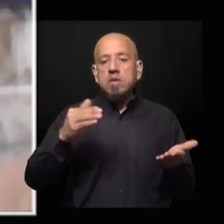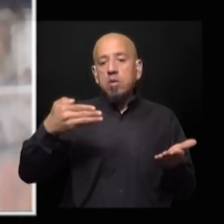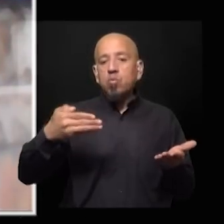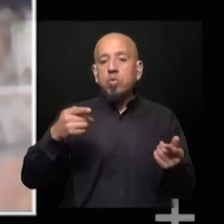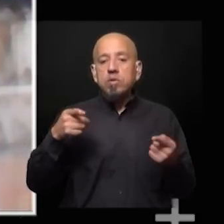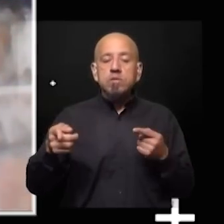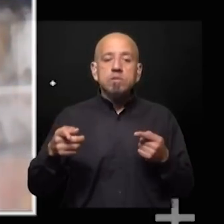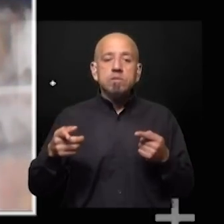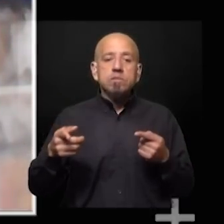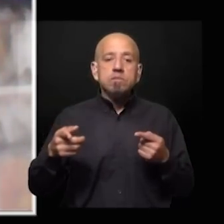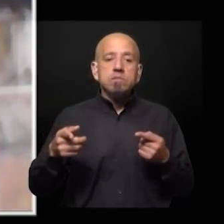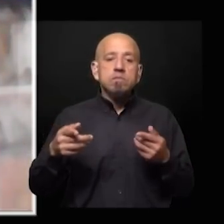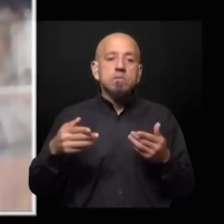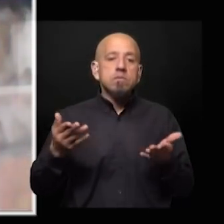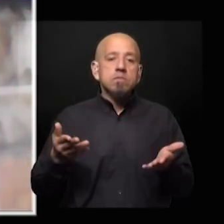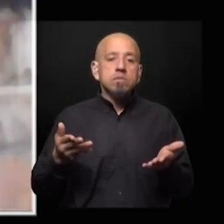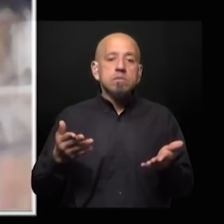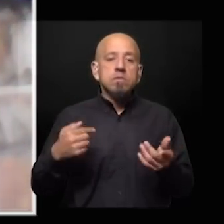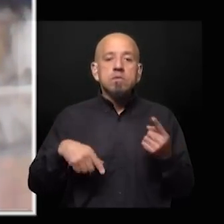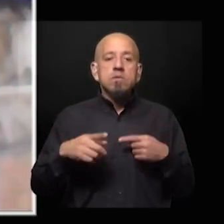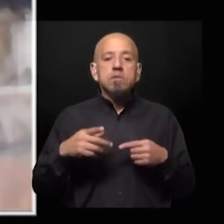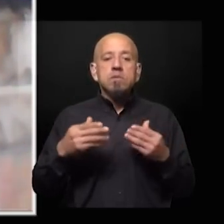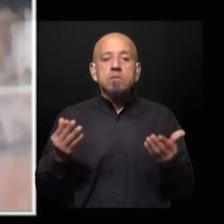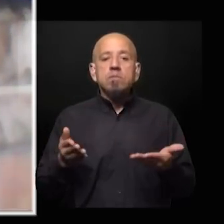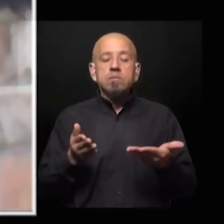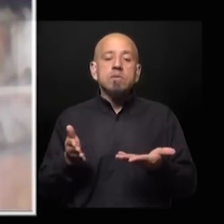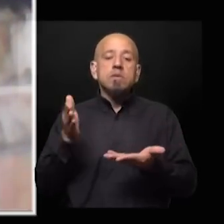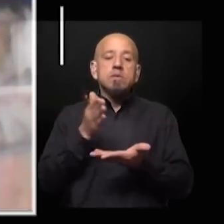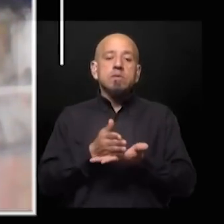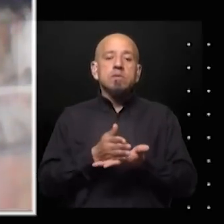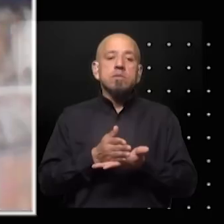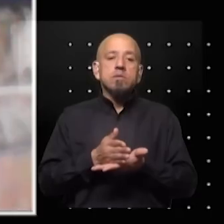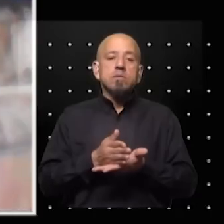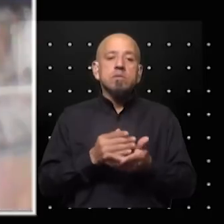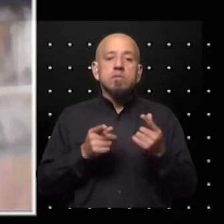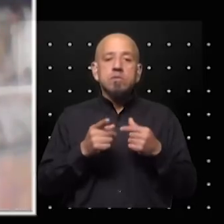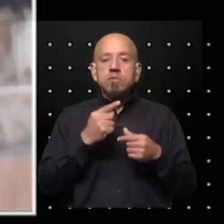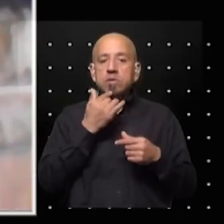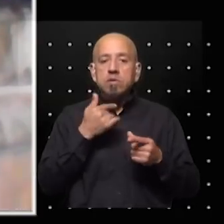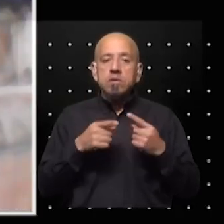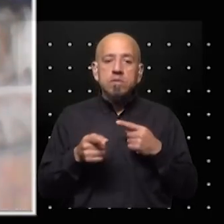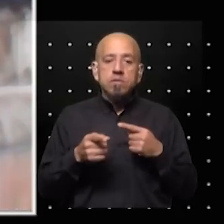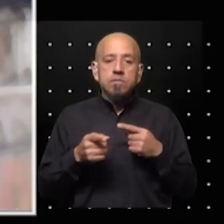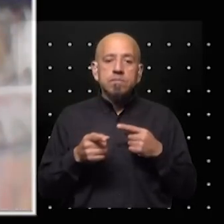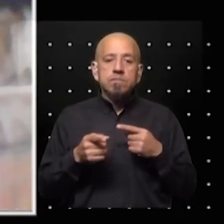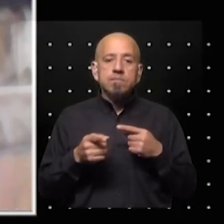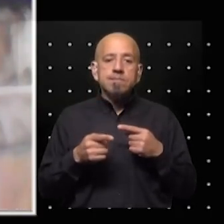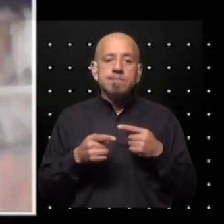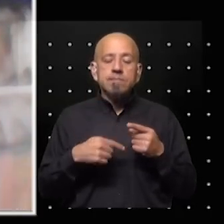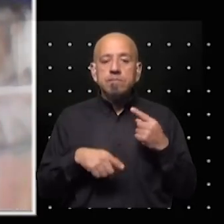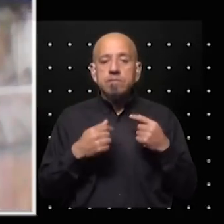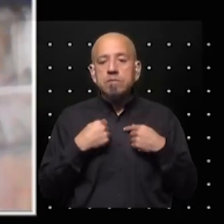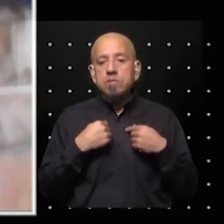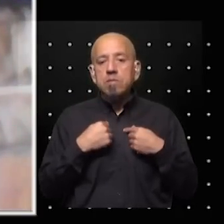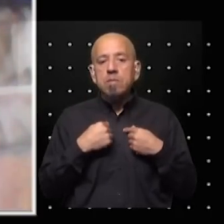Bullrich teóricamente más hacia el centro de esa discusión yo siempre hago un ejemplo en términos numéricos o sea nosotros